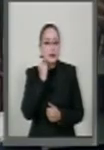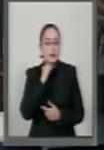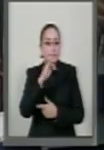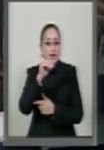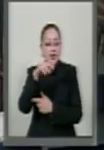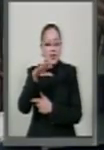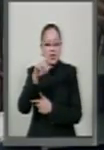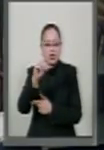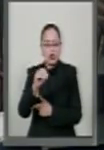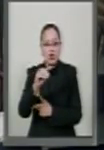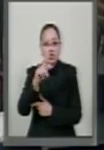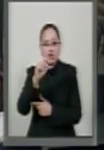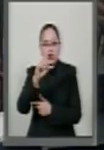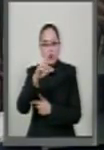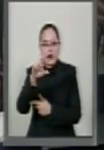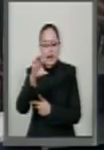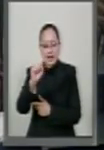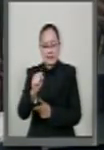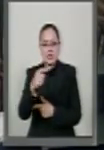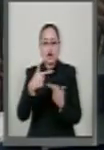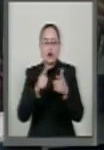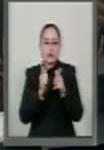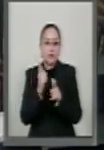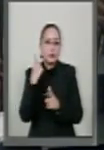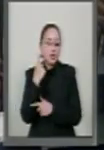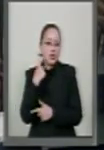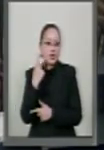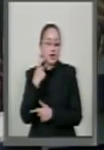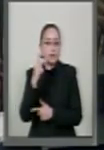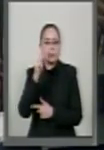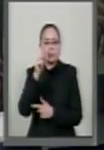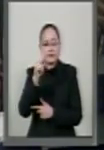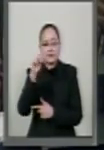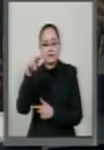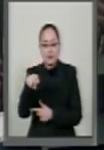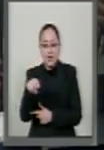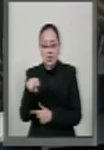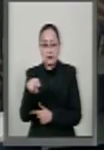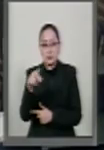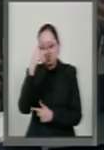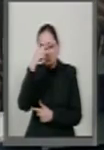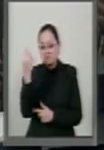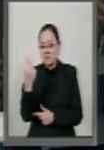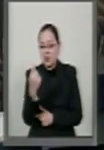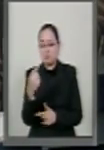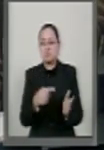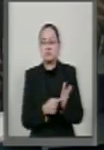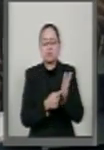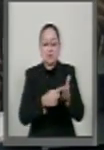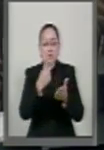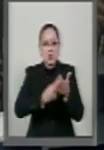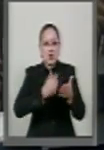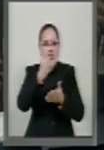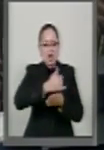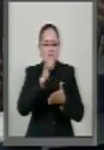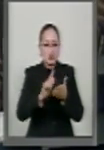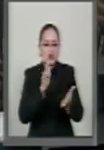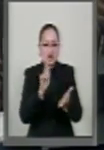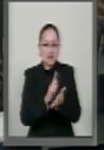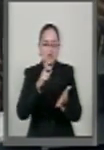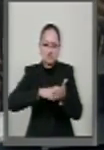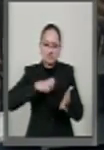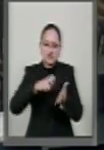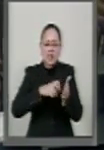Fernando Torres Graciano, del Grupo Parlamentario del Partido Acción Nacional, para presentar un proyecto de decreto que reforma